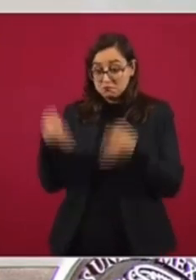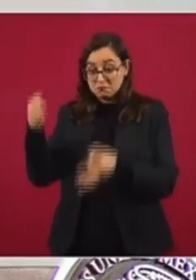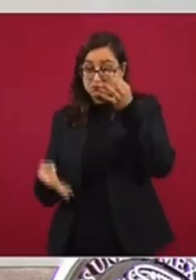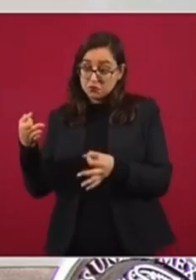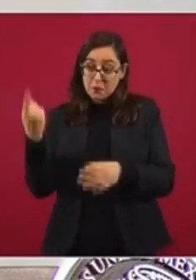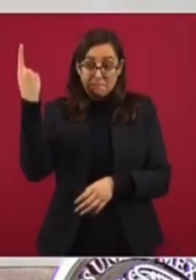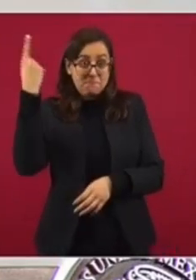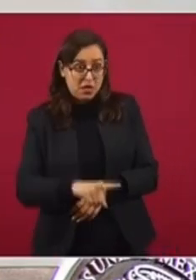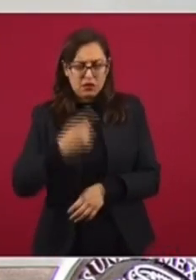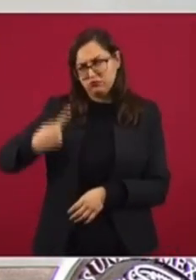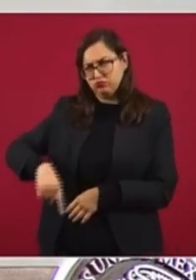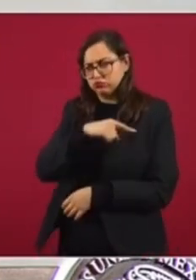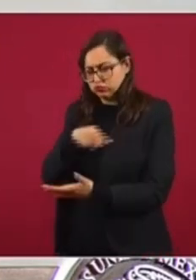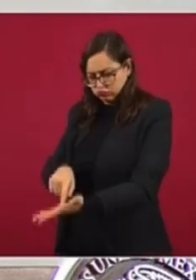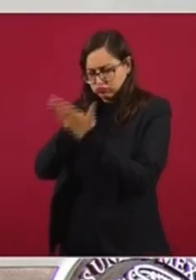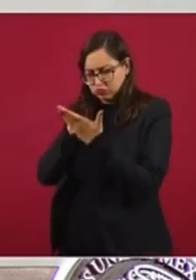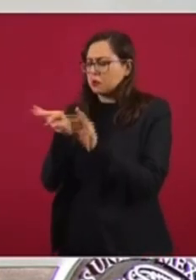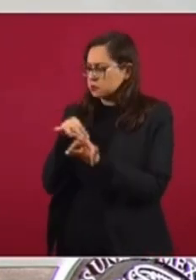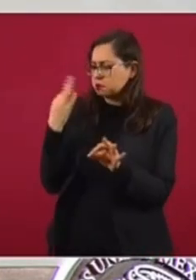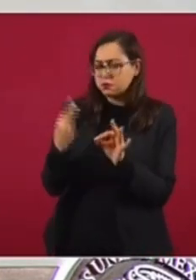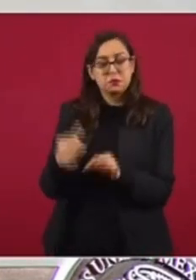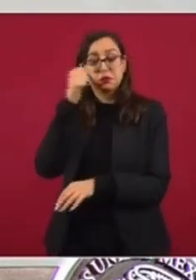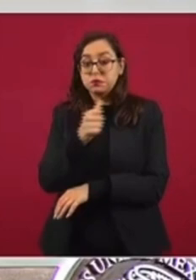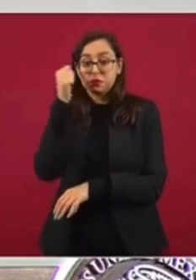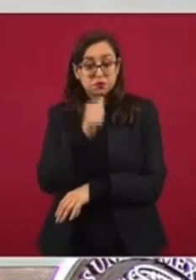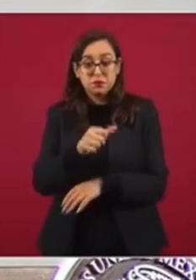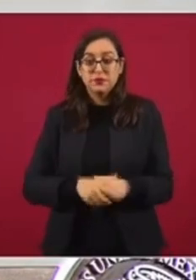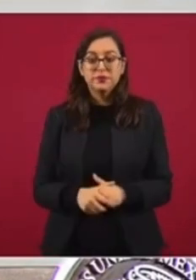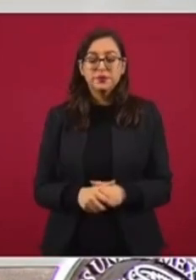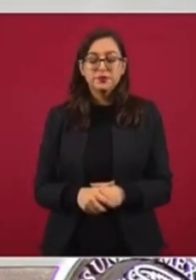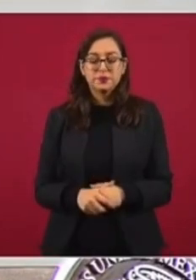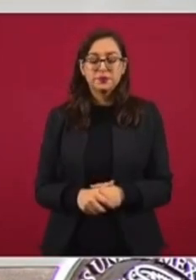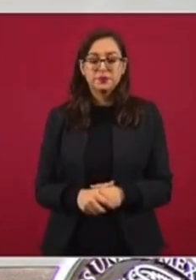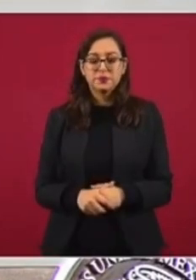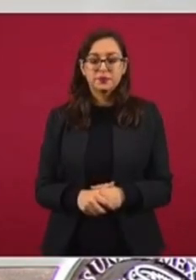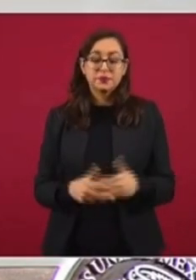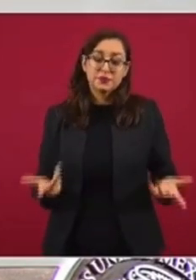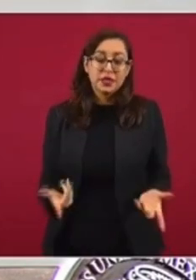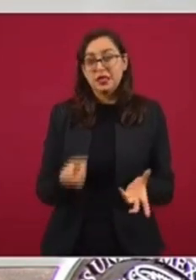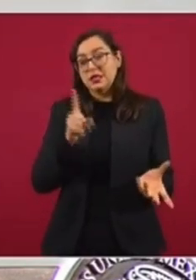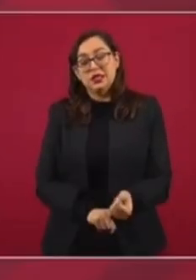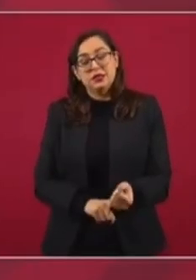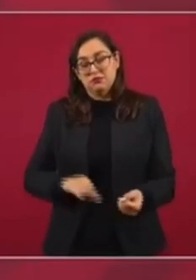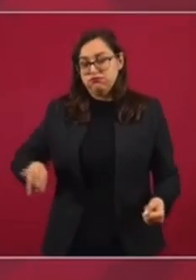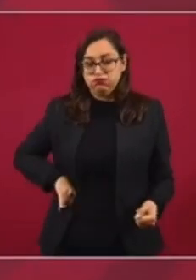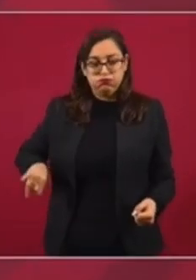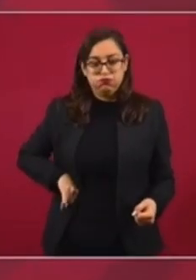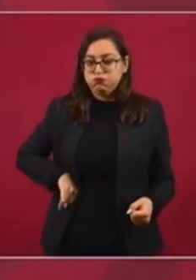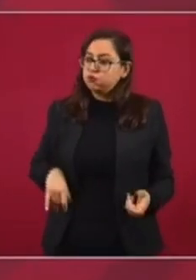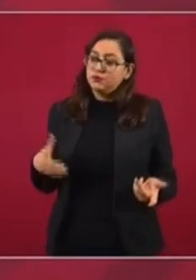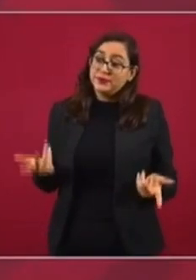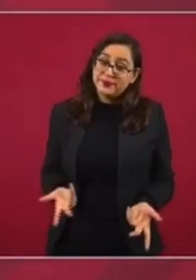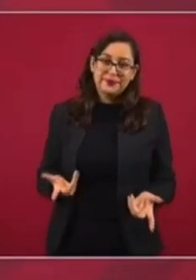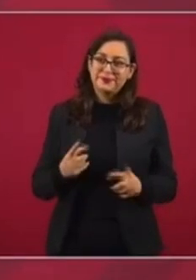de los jueces del Poder Judicial. También hay muchos intereses